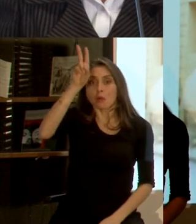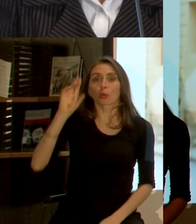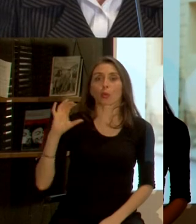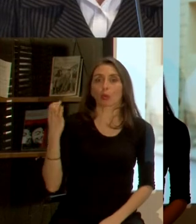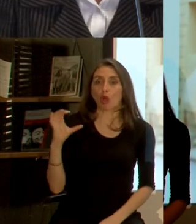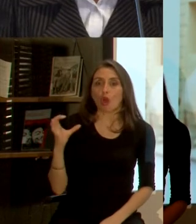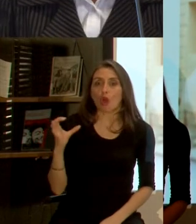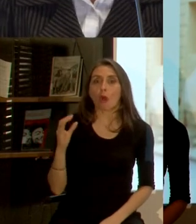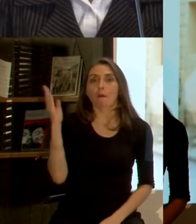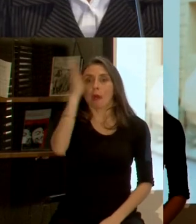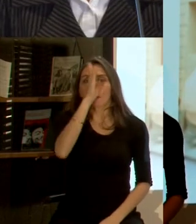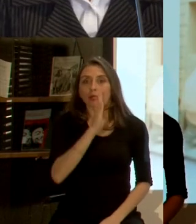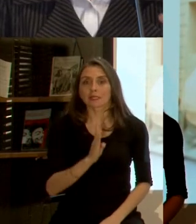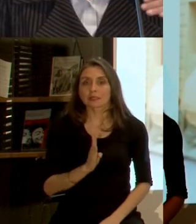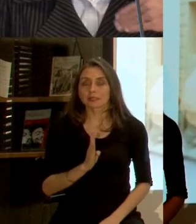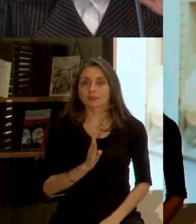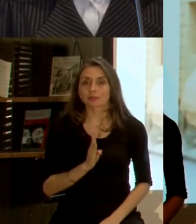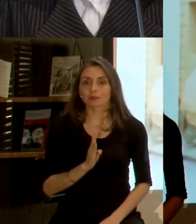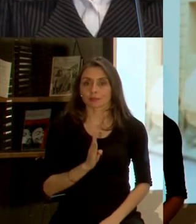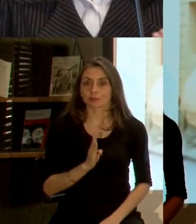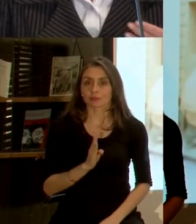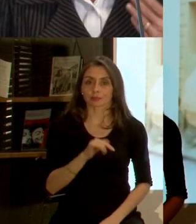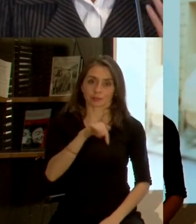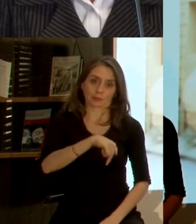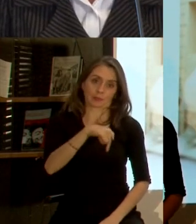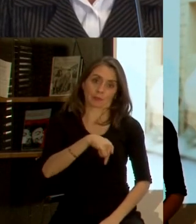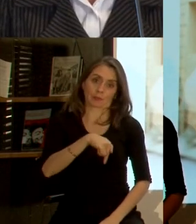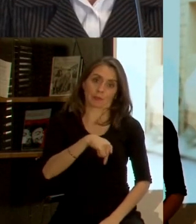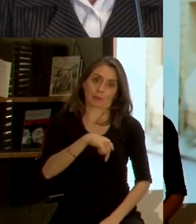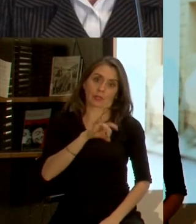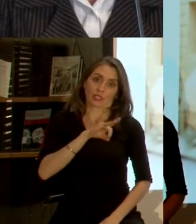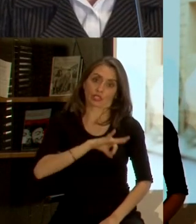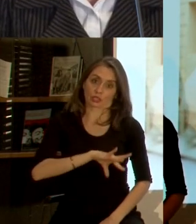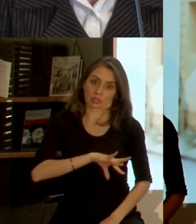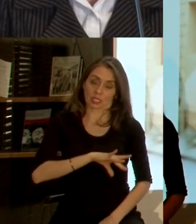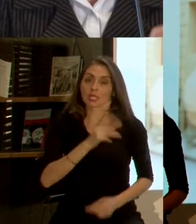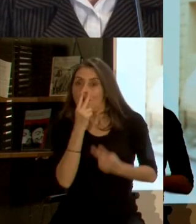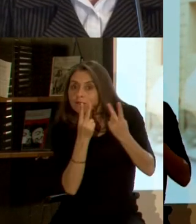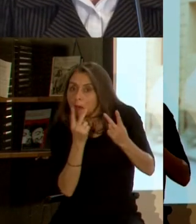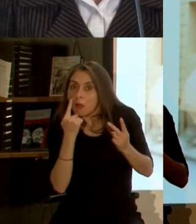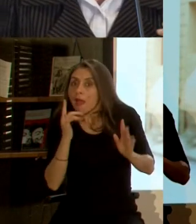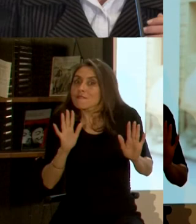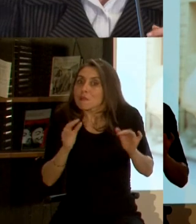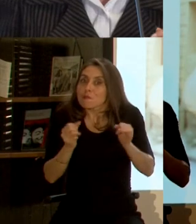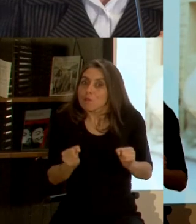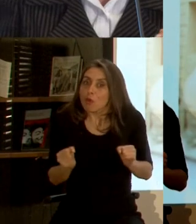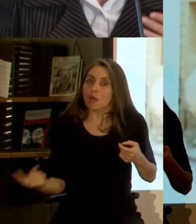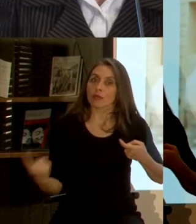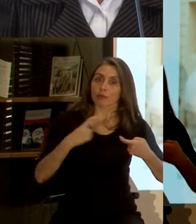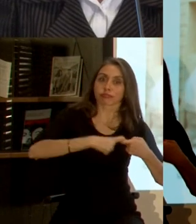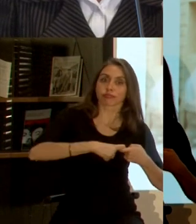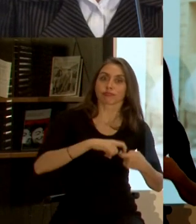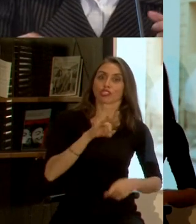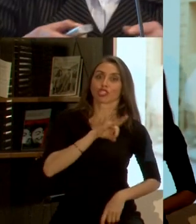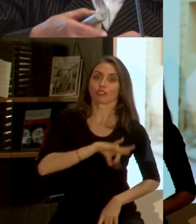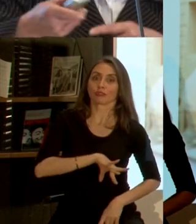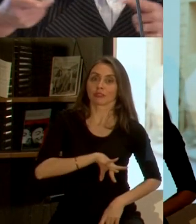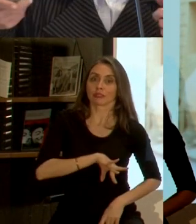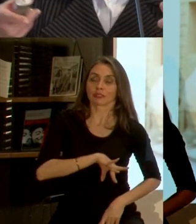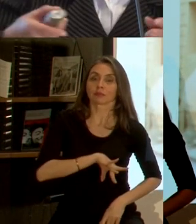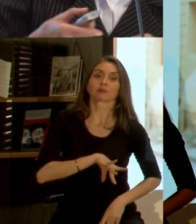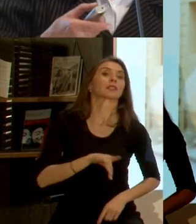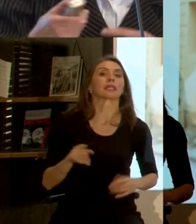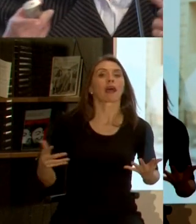Colombia en Brasil y aquí estamos vamos a ver si podemos empezar en Chile y